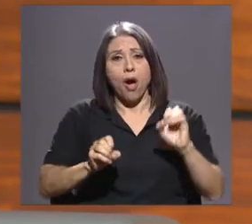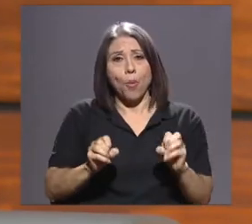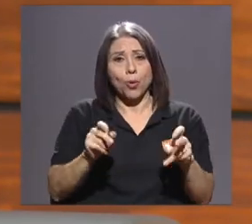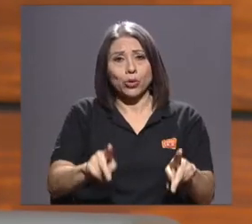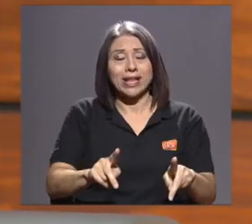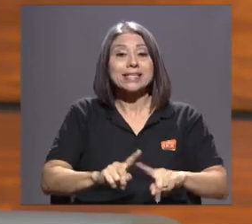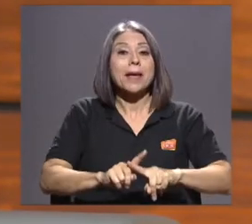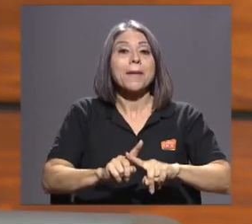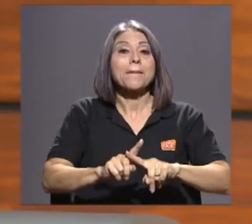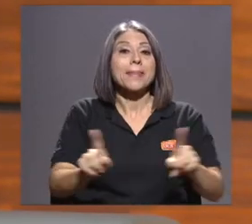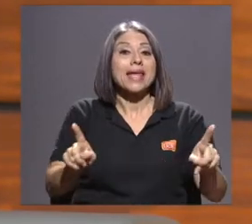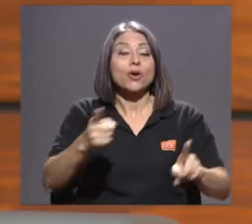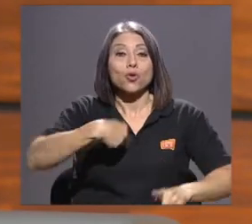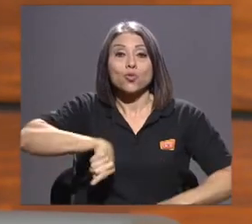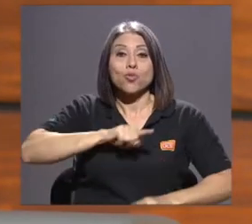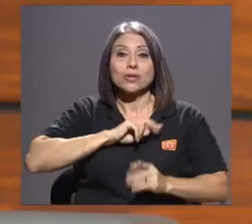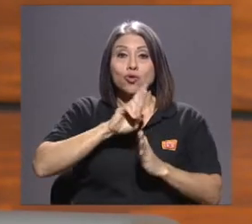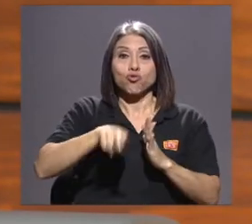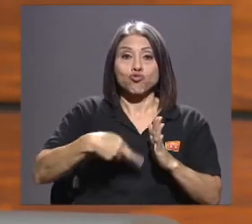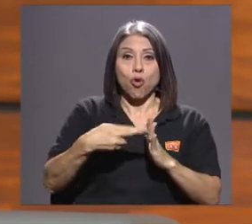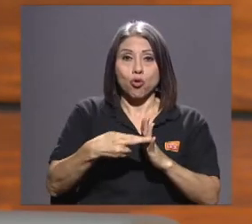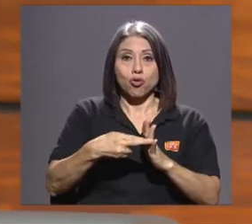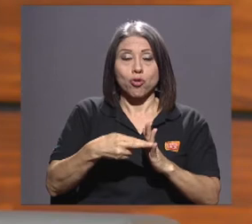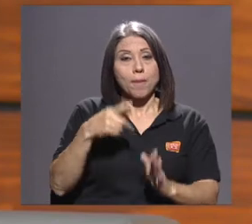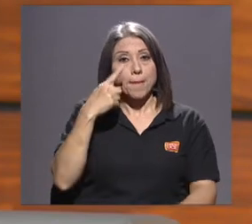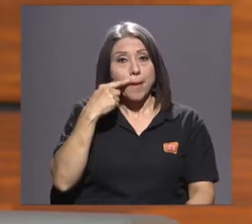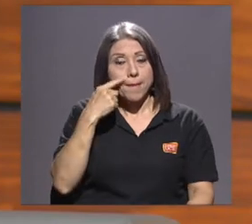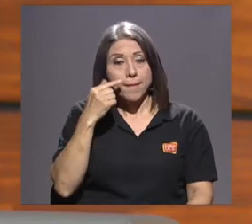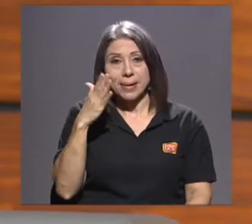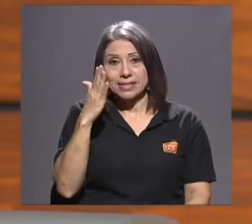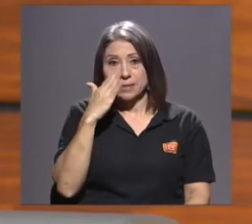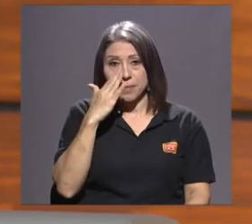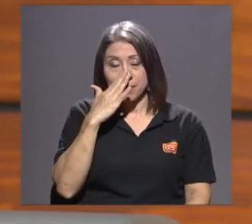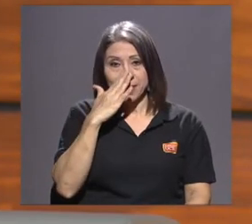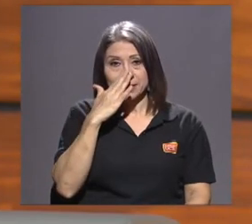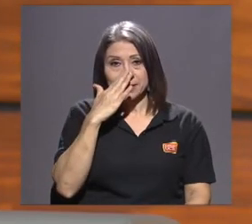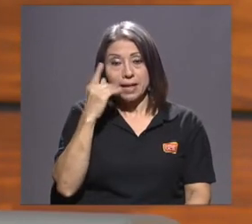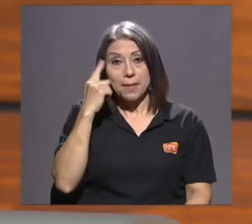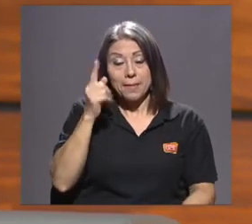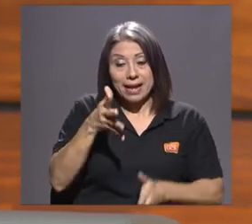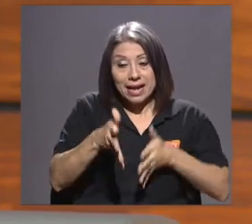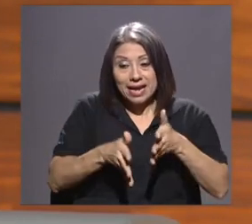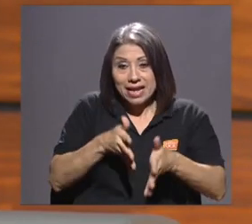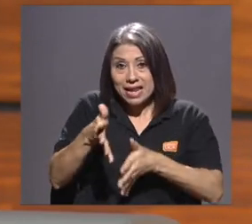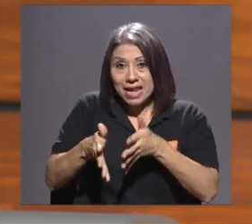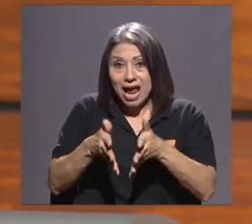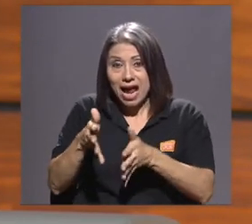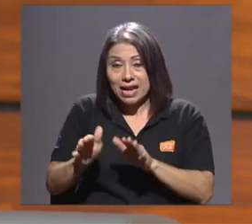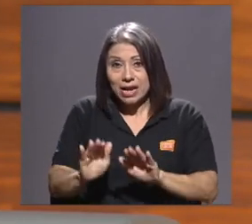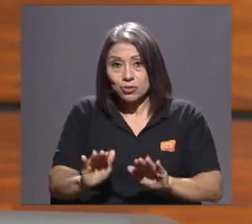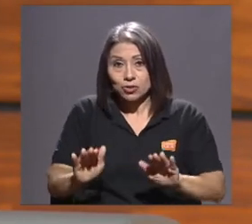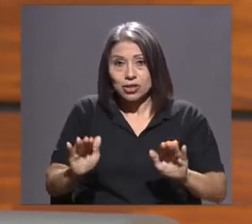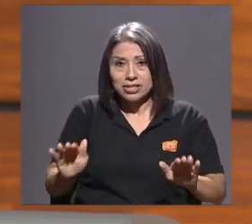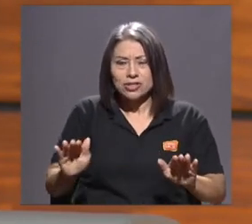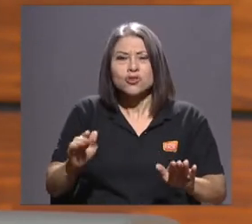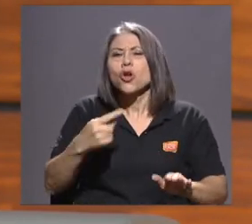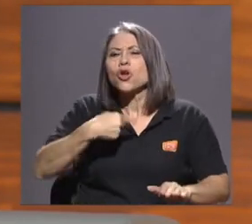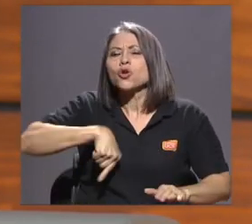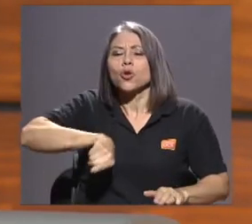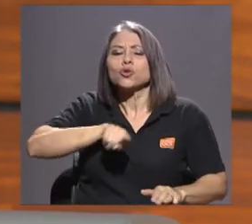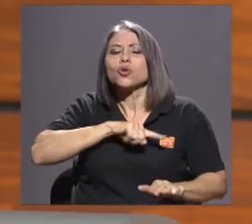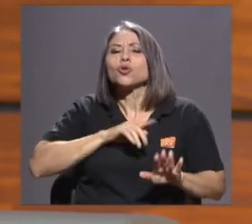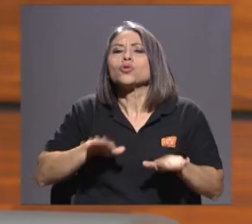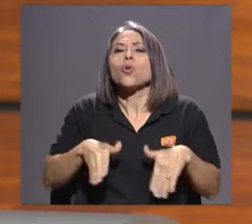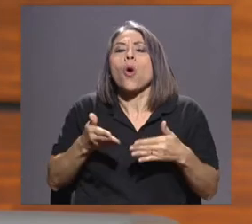Pero nuestro rol como papás y como mamás para crear estas generaciones tiene que ver cómo nosotros los